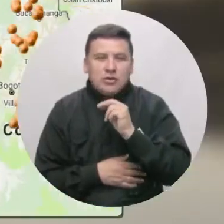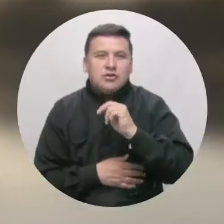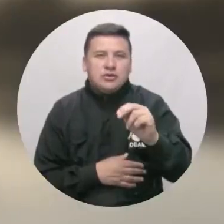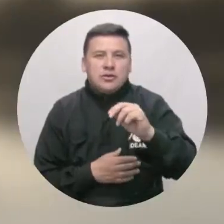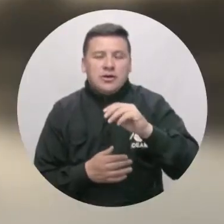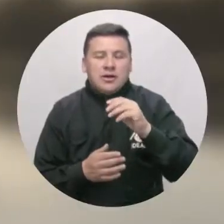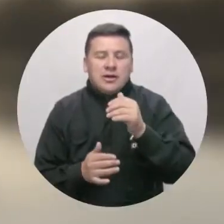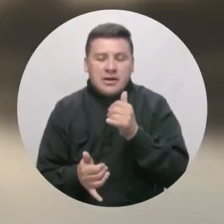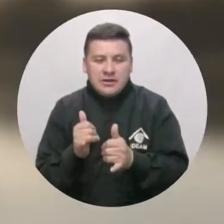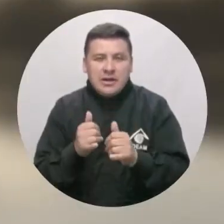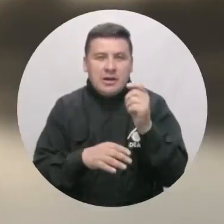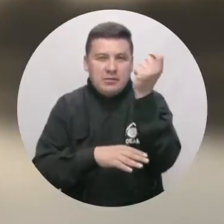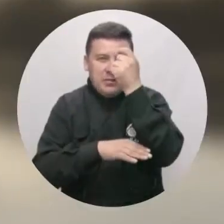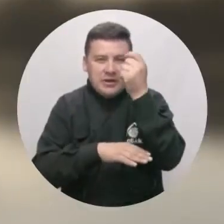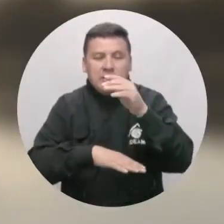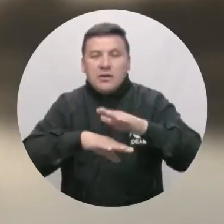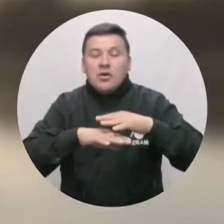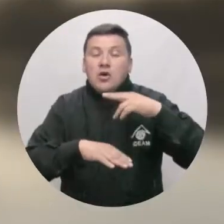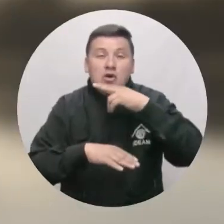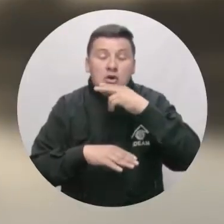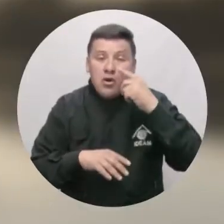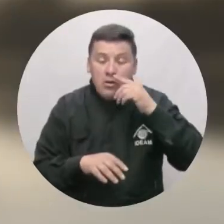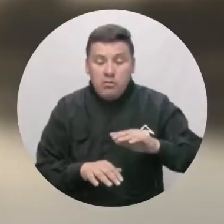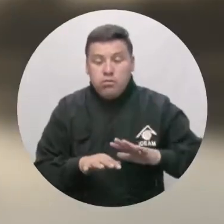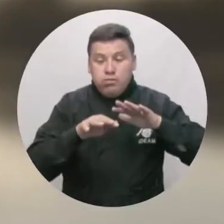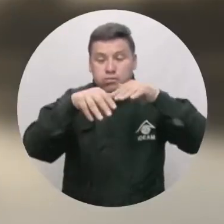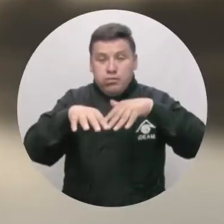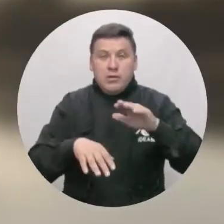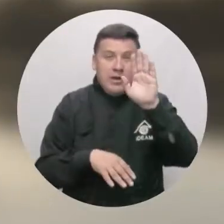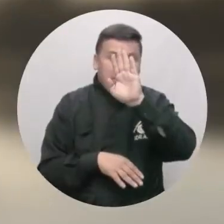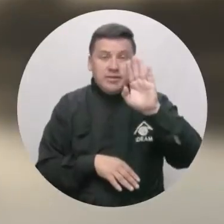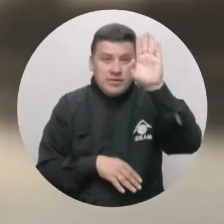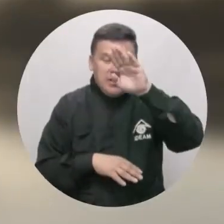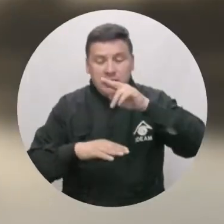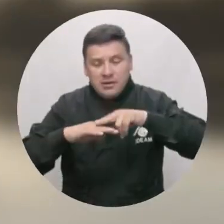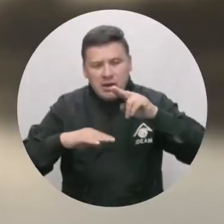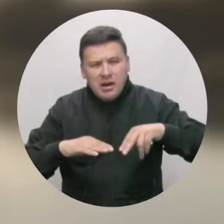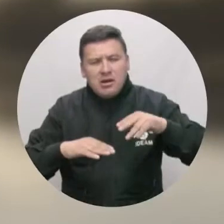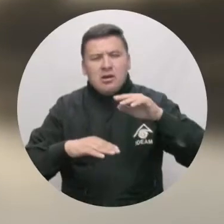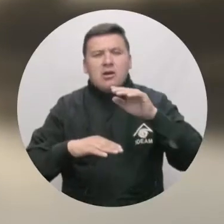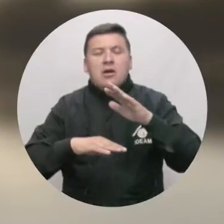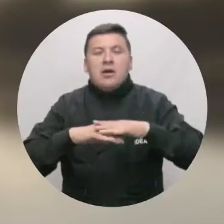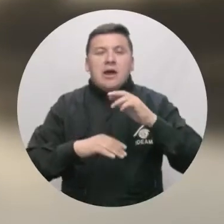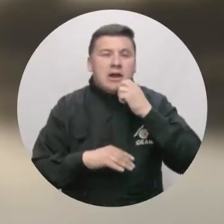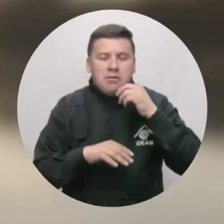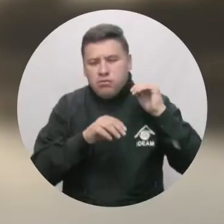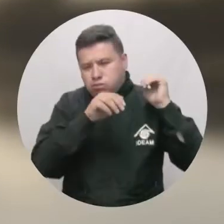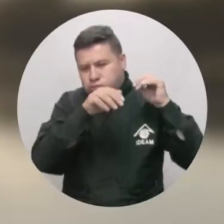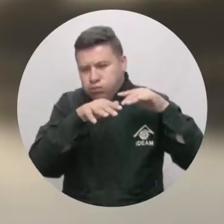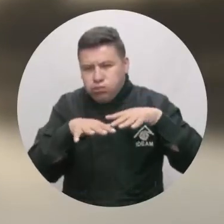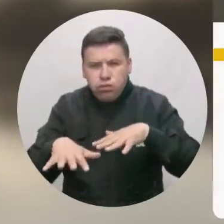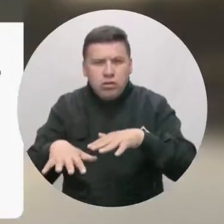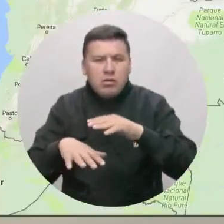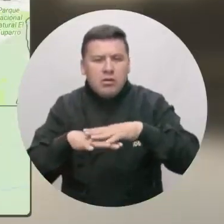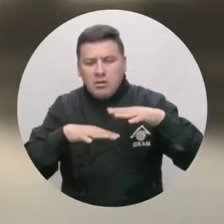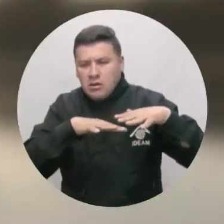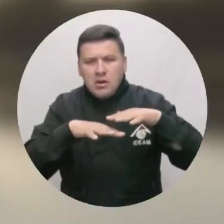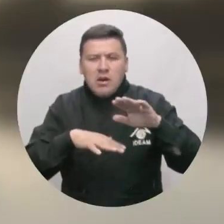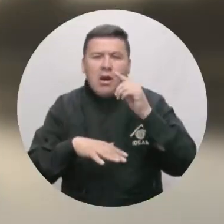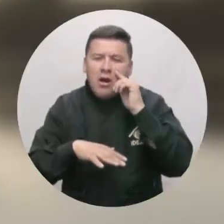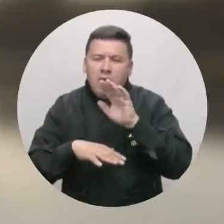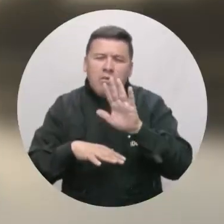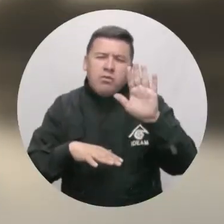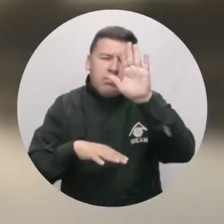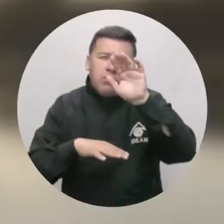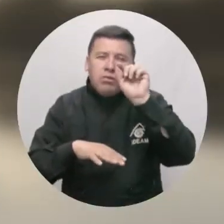Alerta roja por derrumbes en algunas regiones de la zona andina y el Pacífico colombiano. Y alerta naranja en el resto del territorio nacional. Alerta